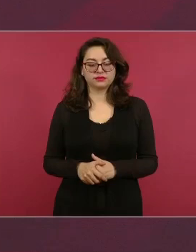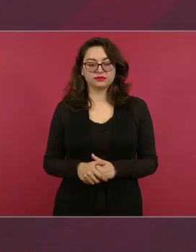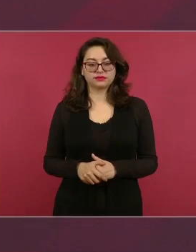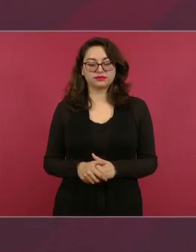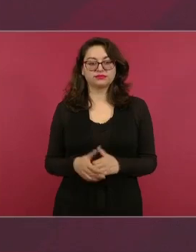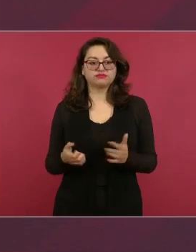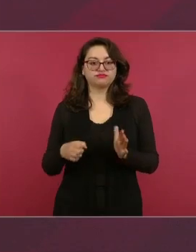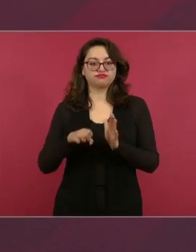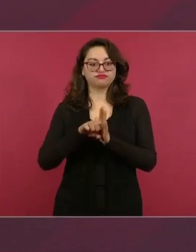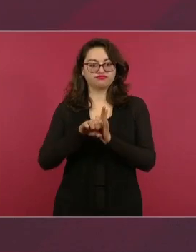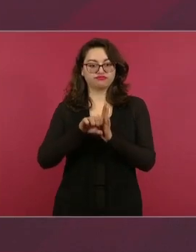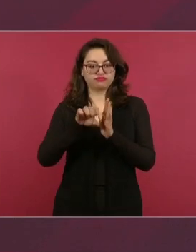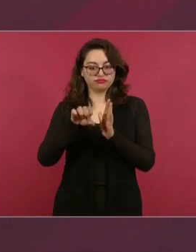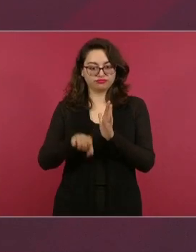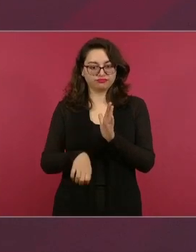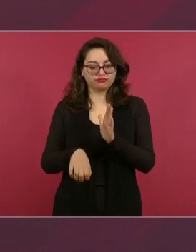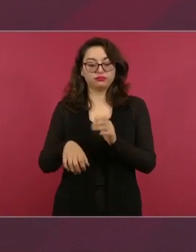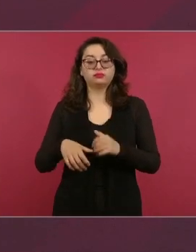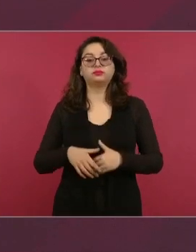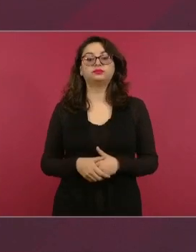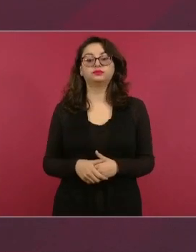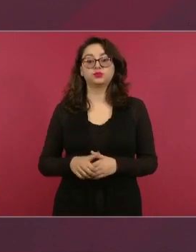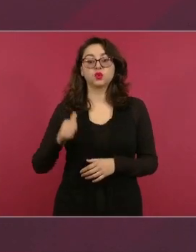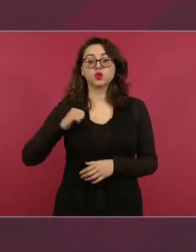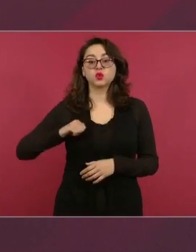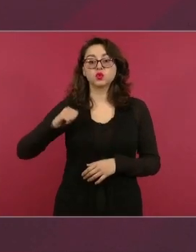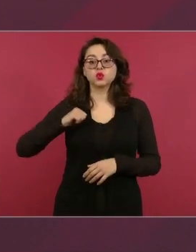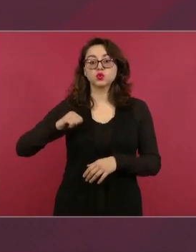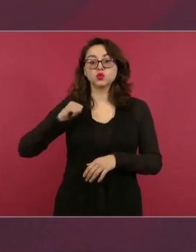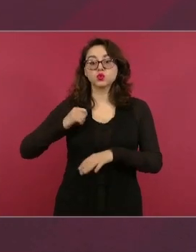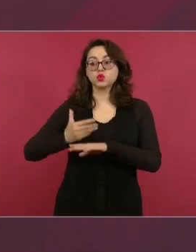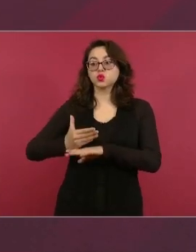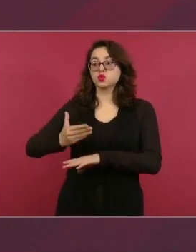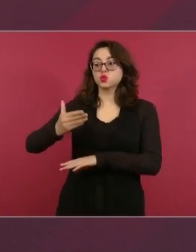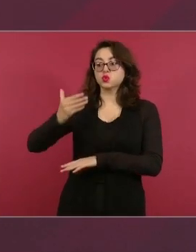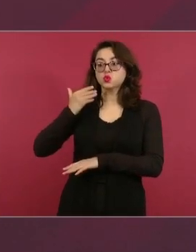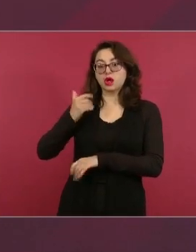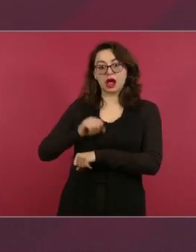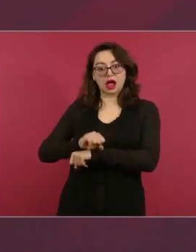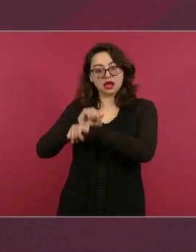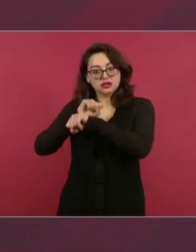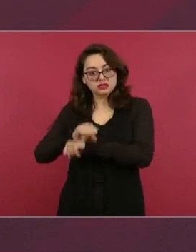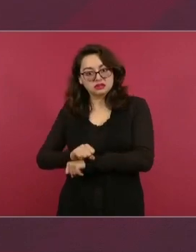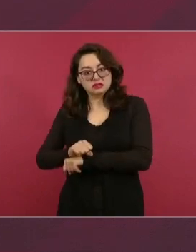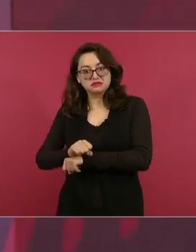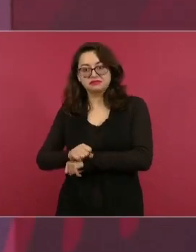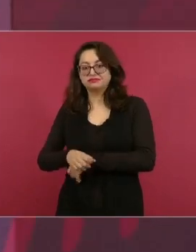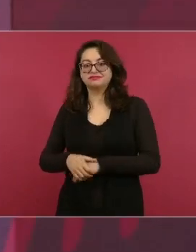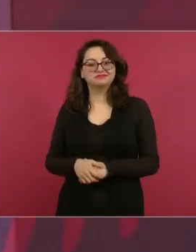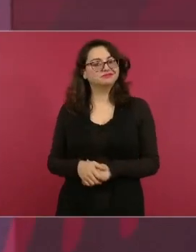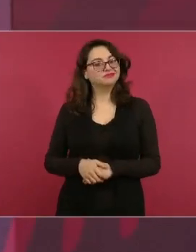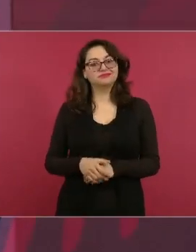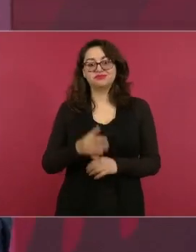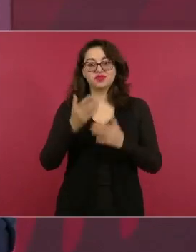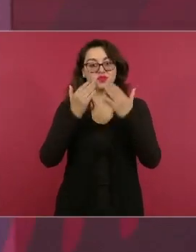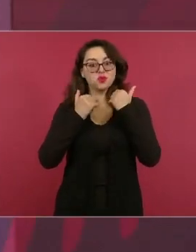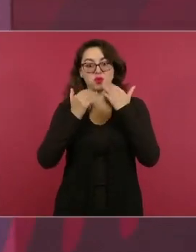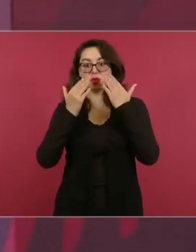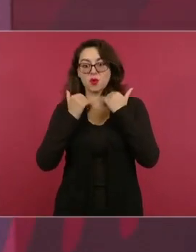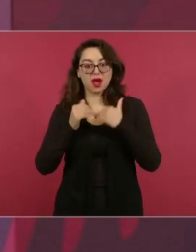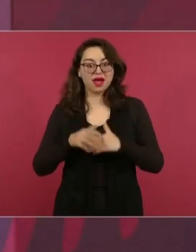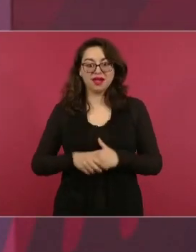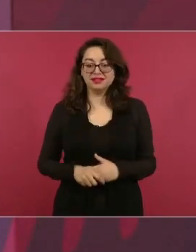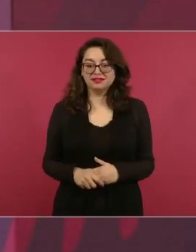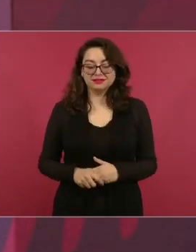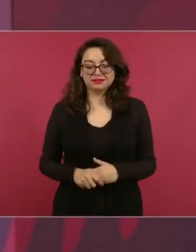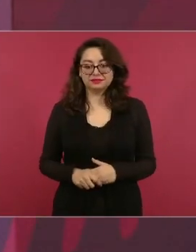no había en el México prehispánico esclavitud, son temas muy polémicos, yo sé